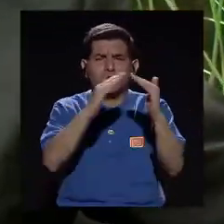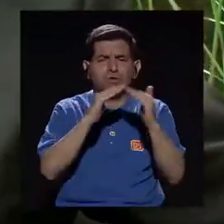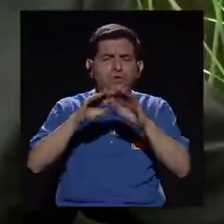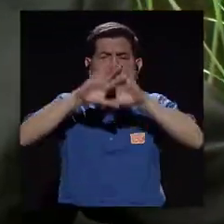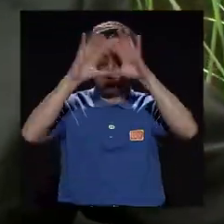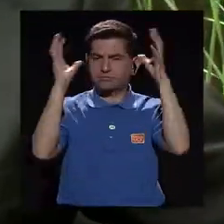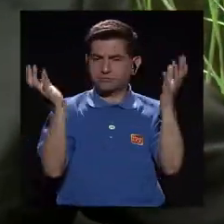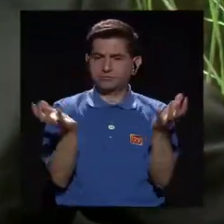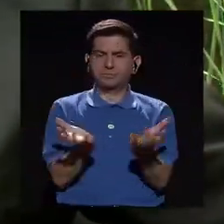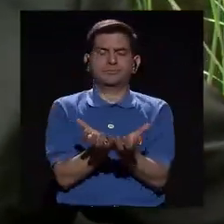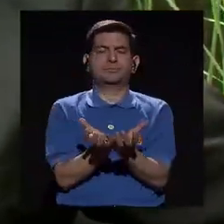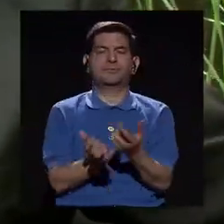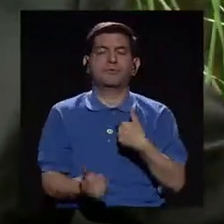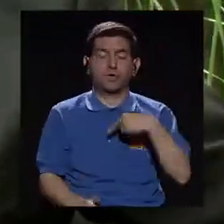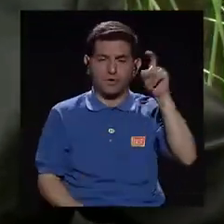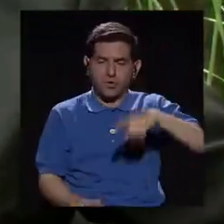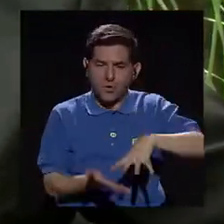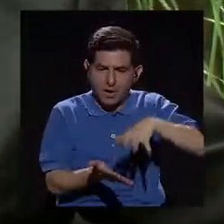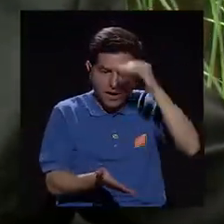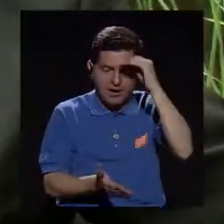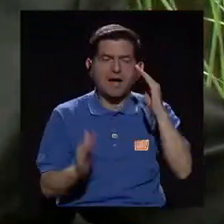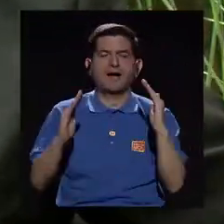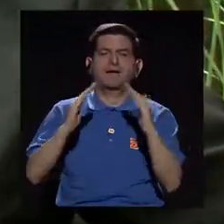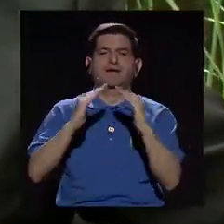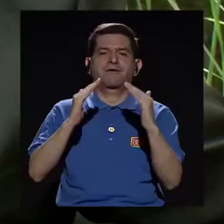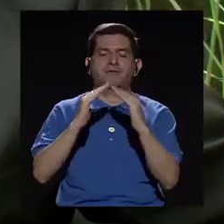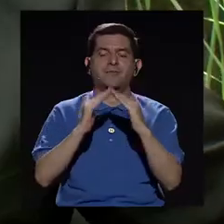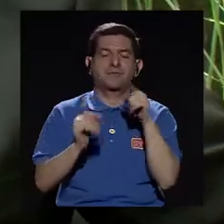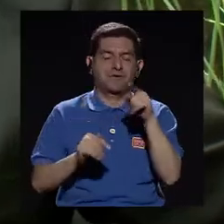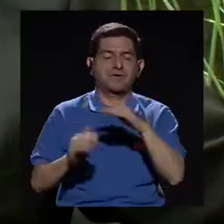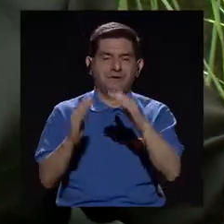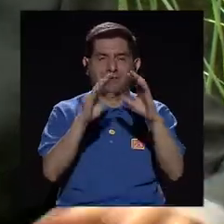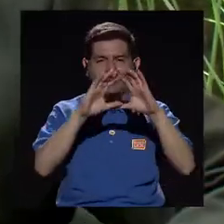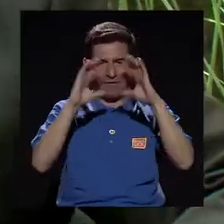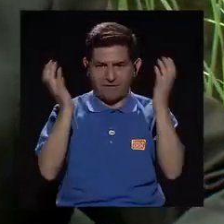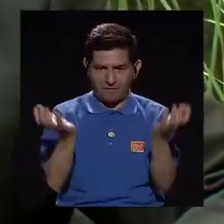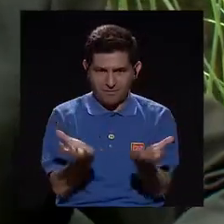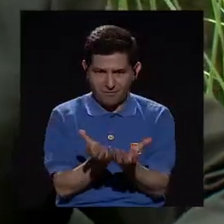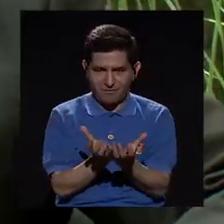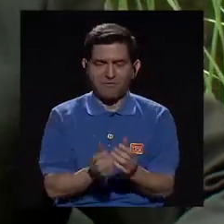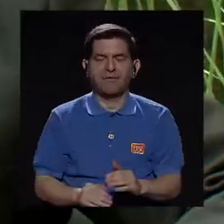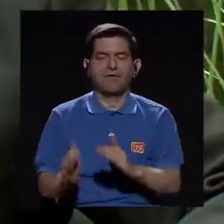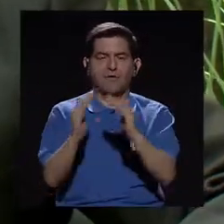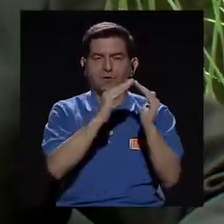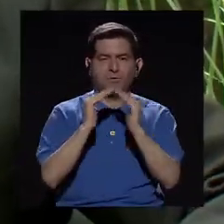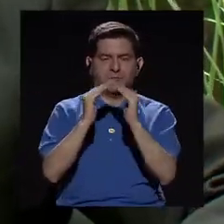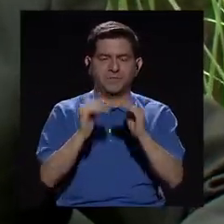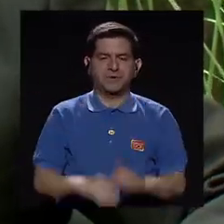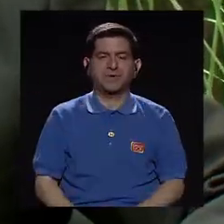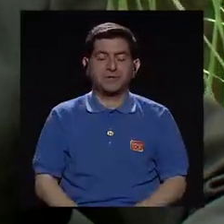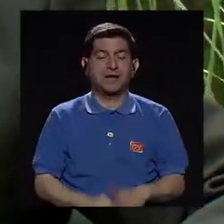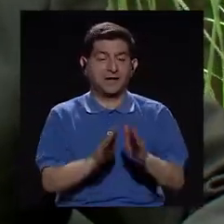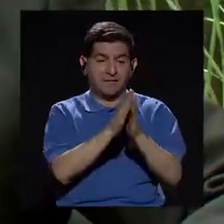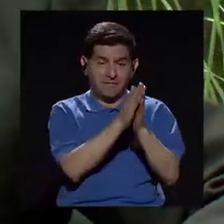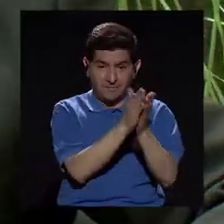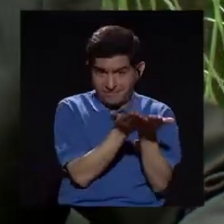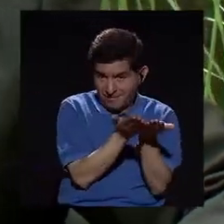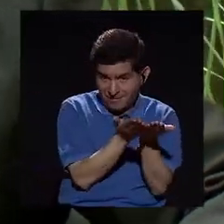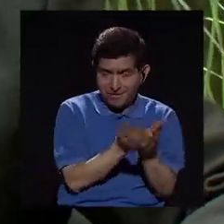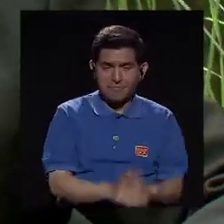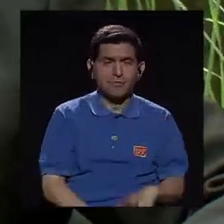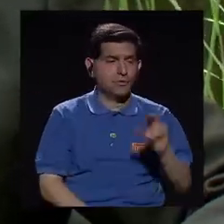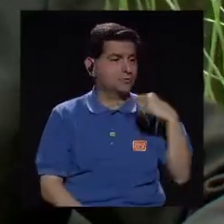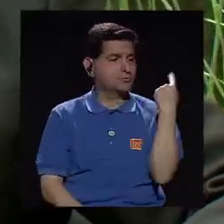comunidad global. Y yo tengo que aprender a convivir con esa comunidad global. Y creo que los libros